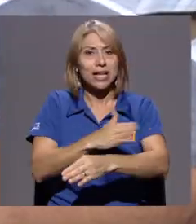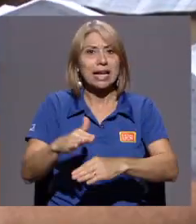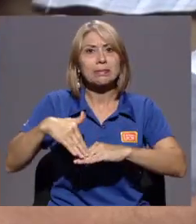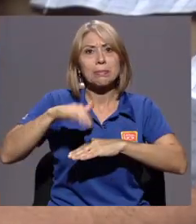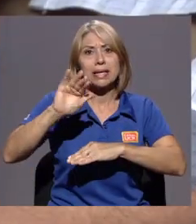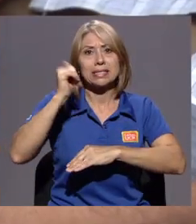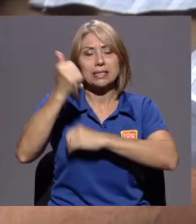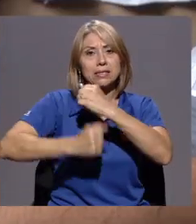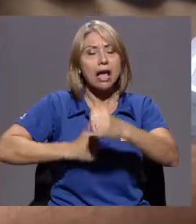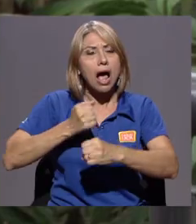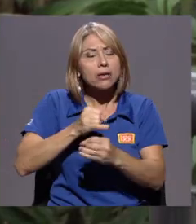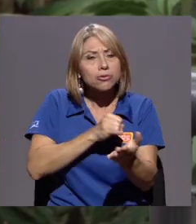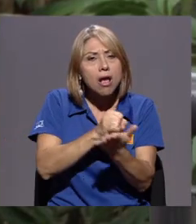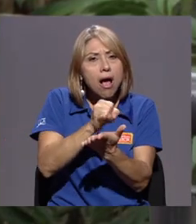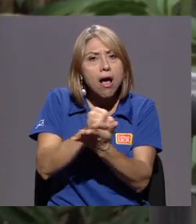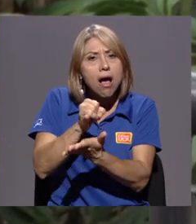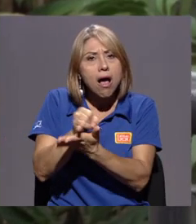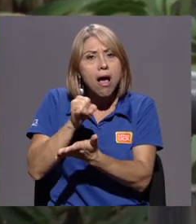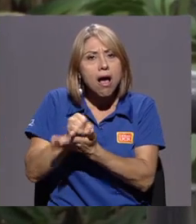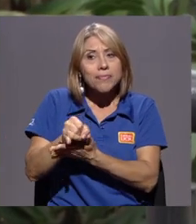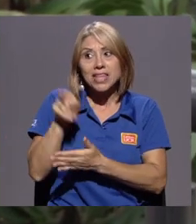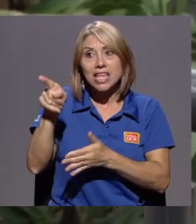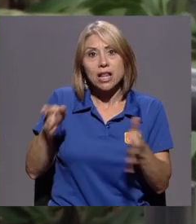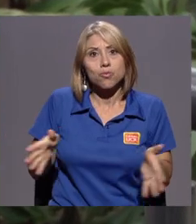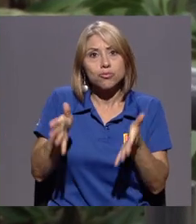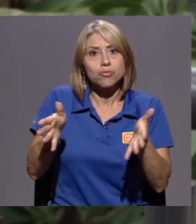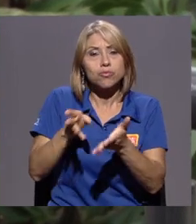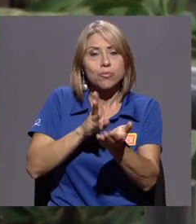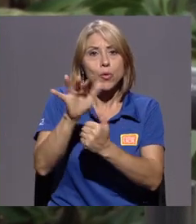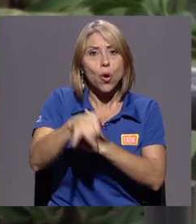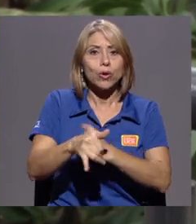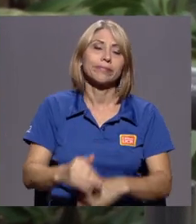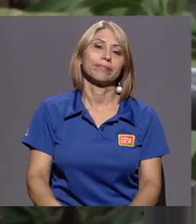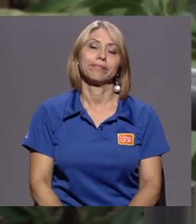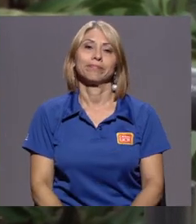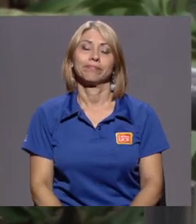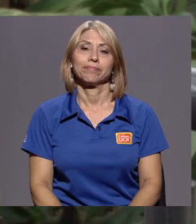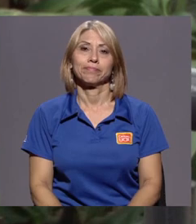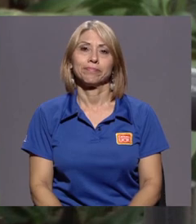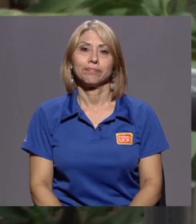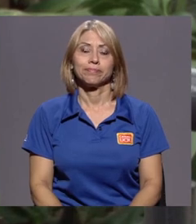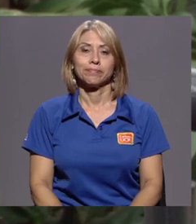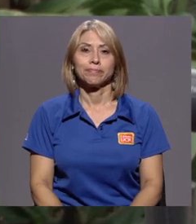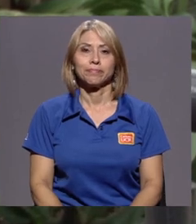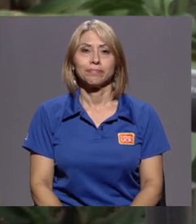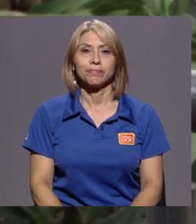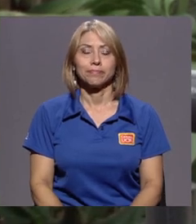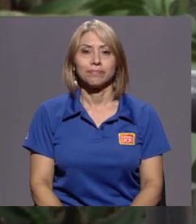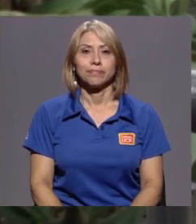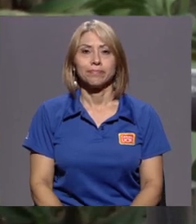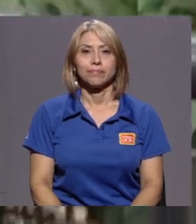investigación en esta rama y fue uno de los propulsores del proyecto. Entonces, la notación no refleja totalmente cómo suena.